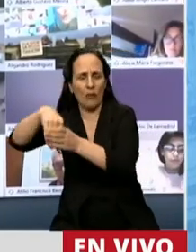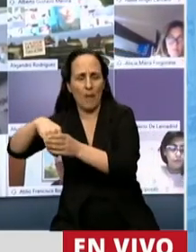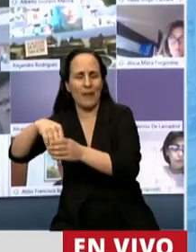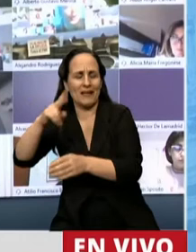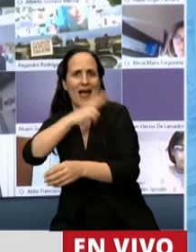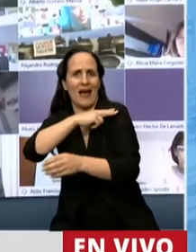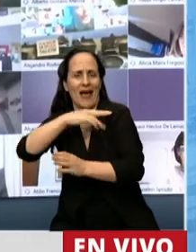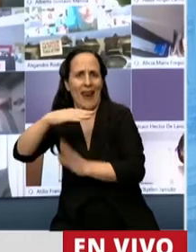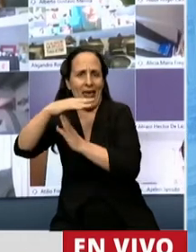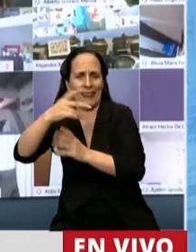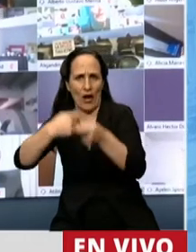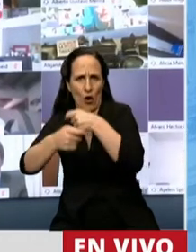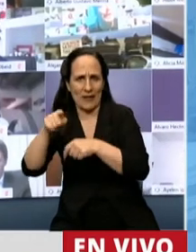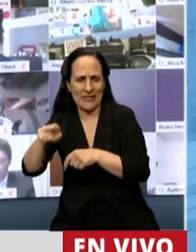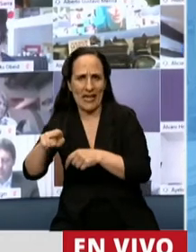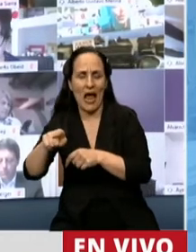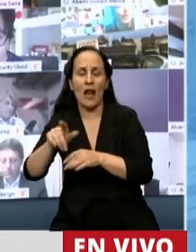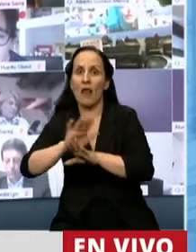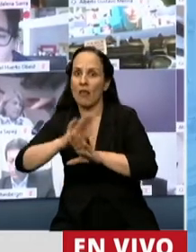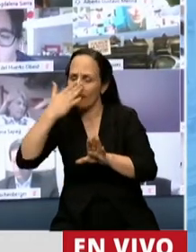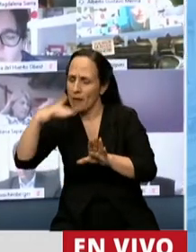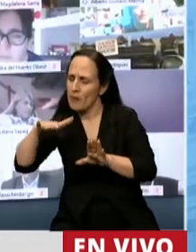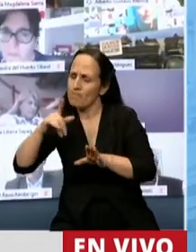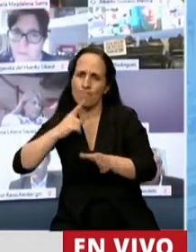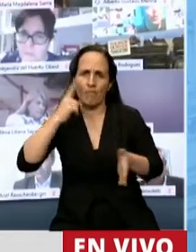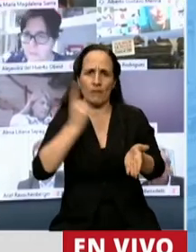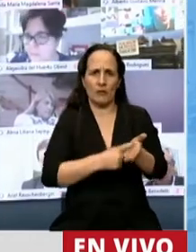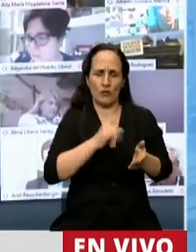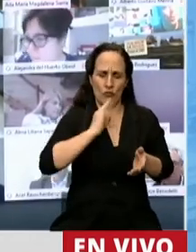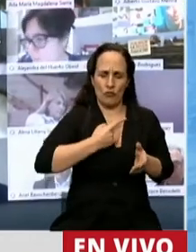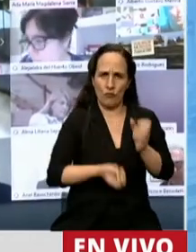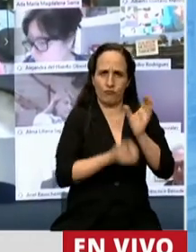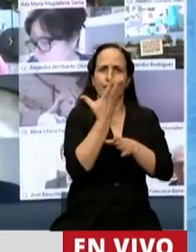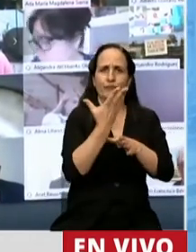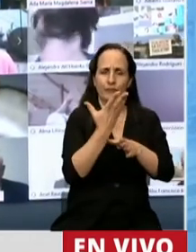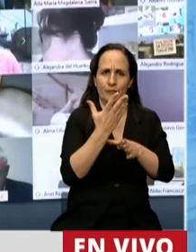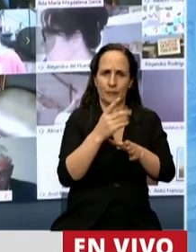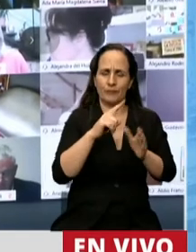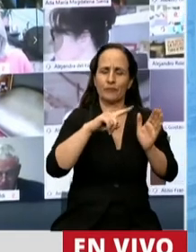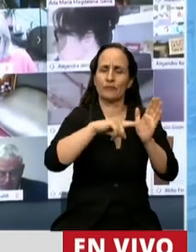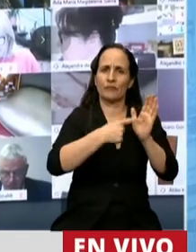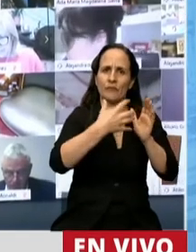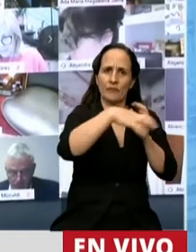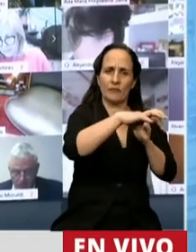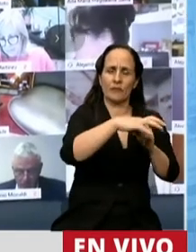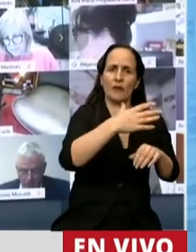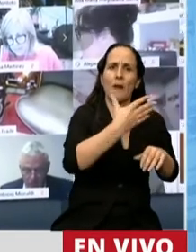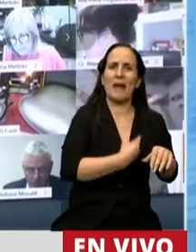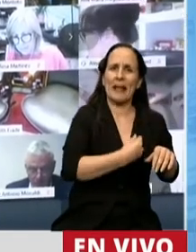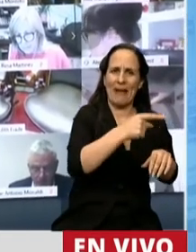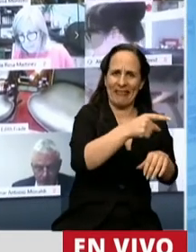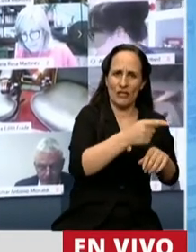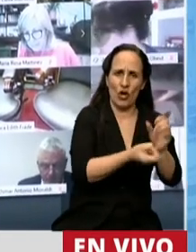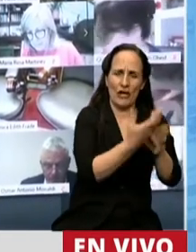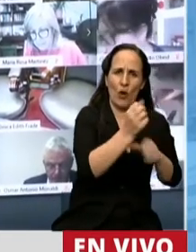y luego de esa experiencia decidió tener su propio emprendimiento y montó en el Distrito Tecnológico, en Parque Patricios, una